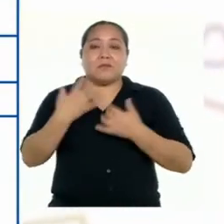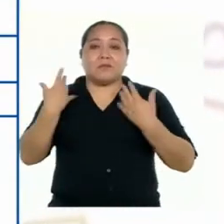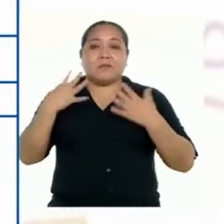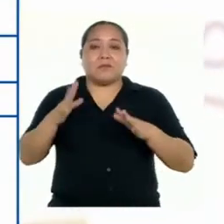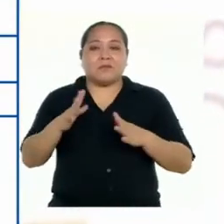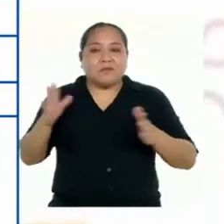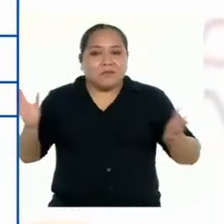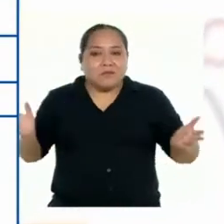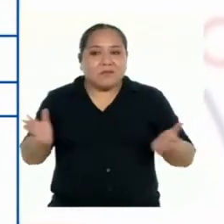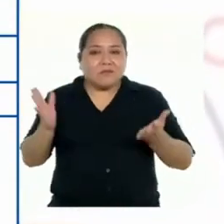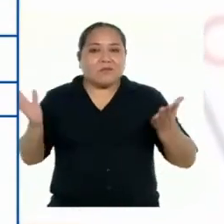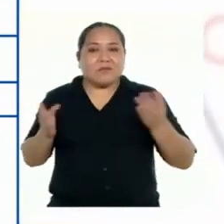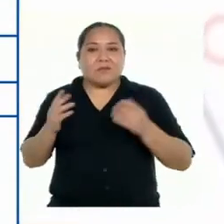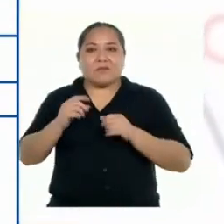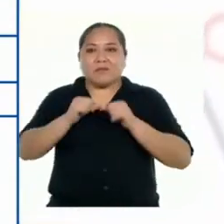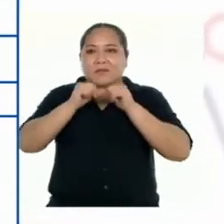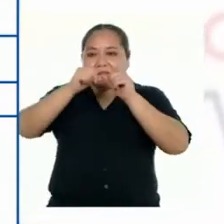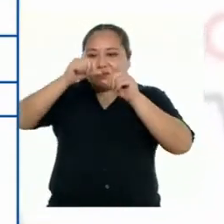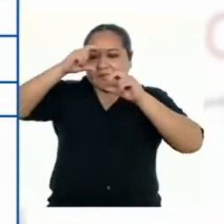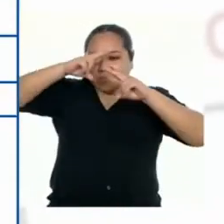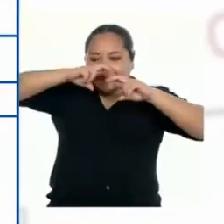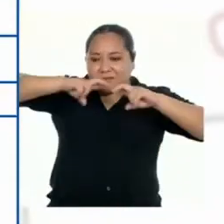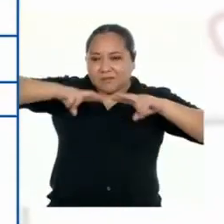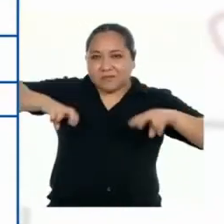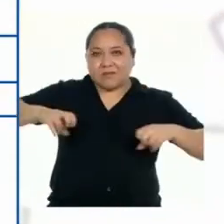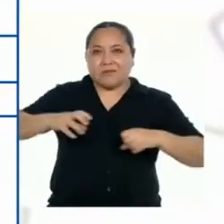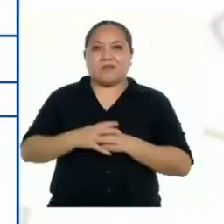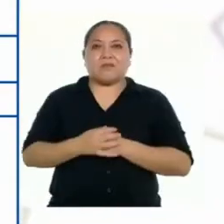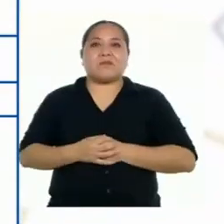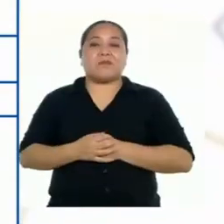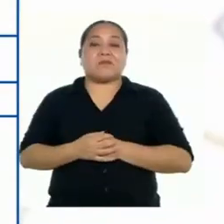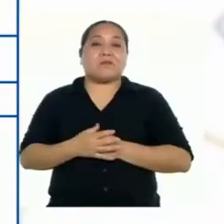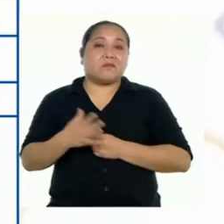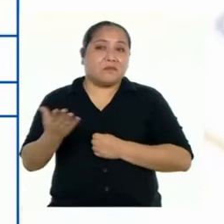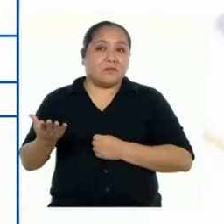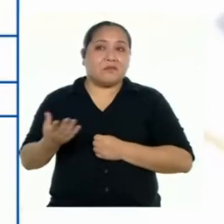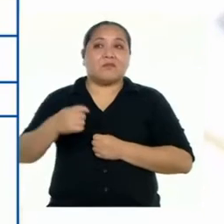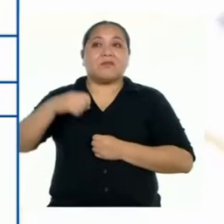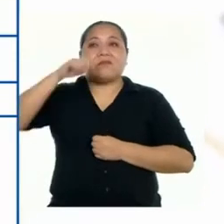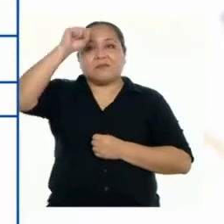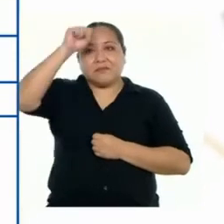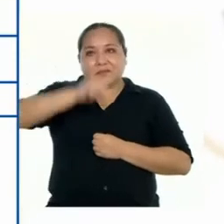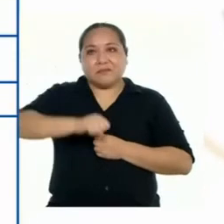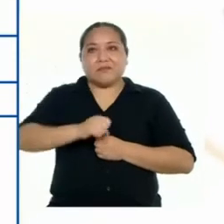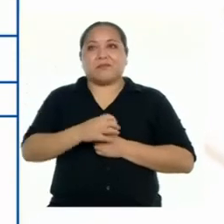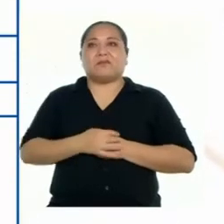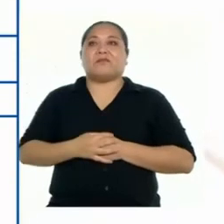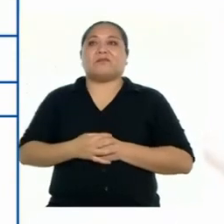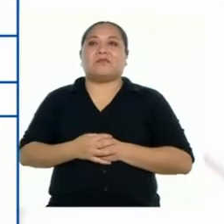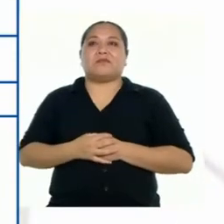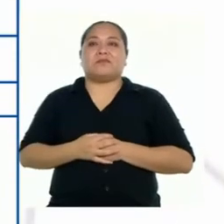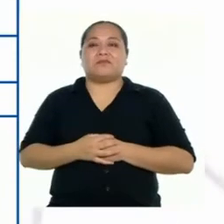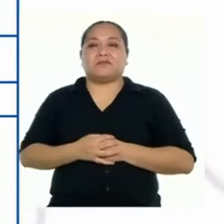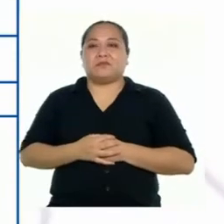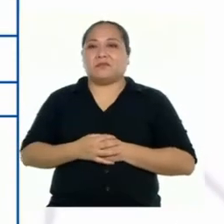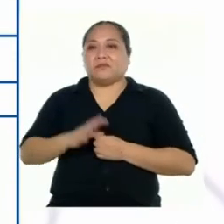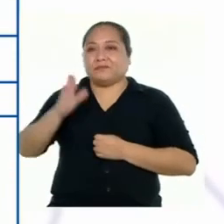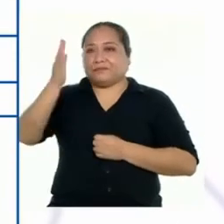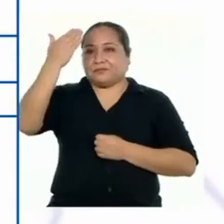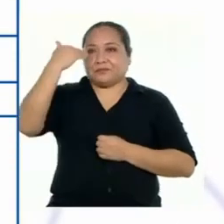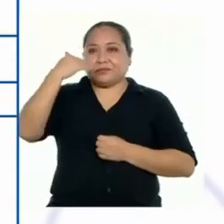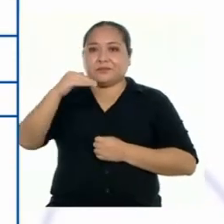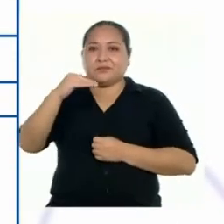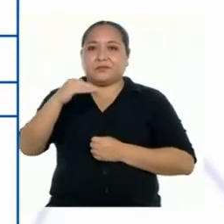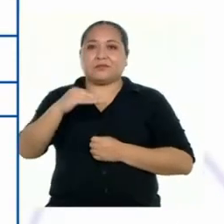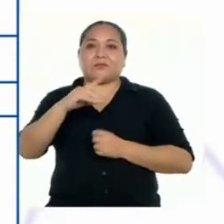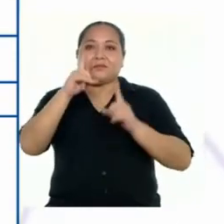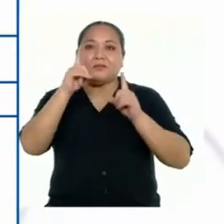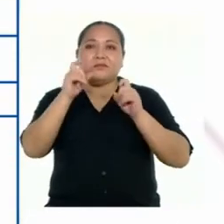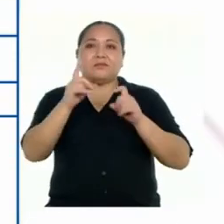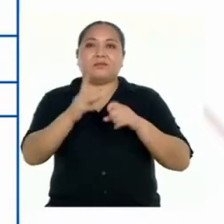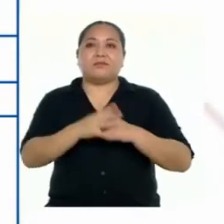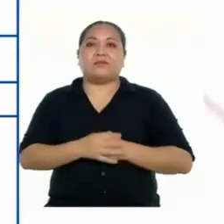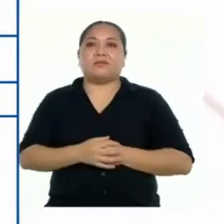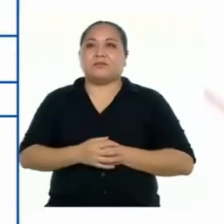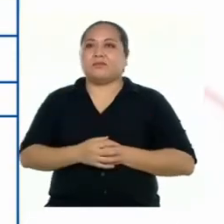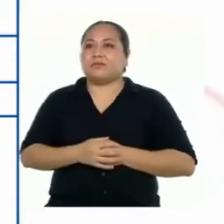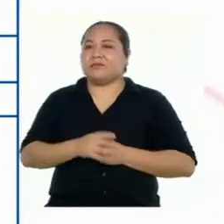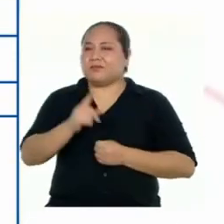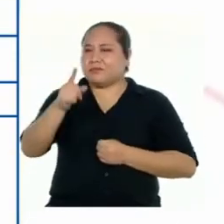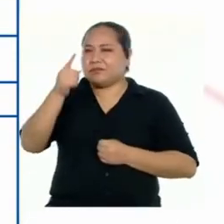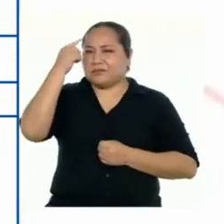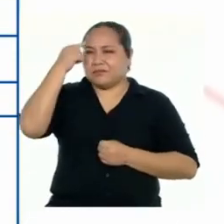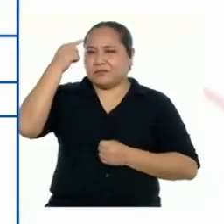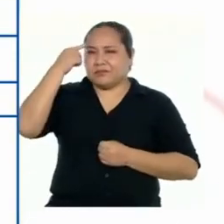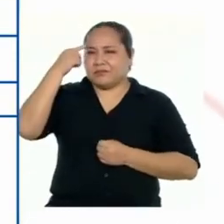muy animado por seguir investigando. Entonces, marcaré que sí. La siguiente pregunta es, ¿he